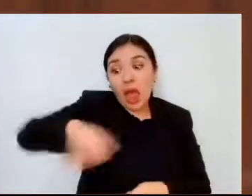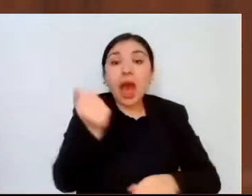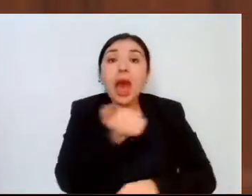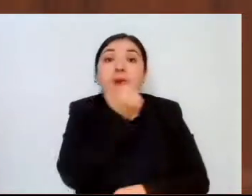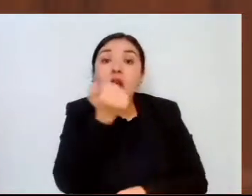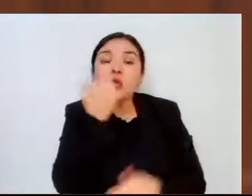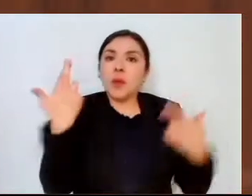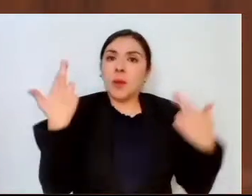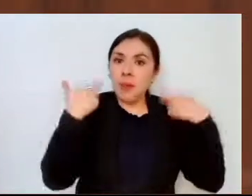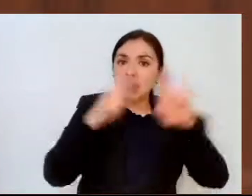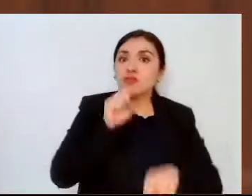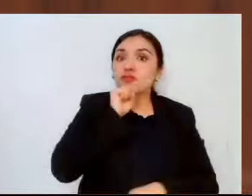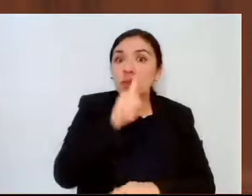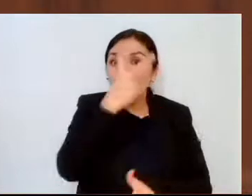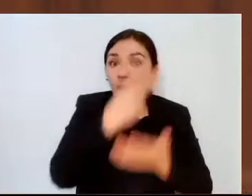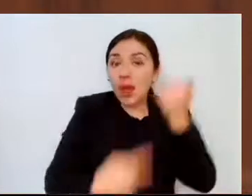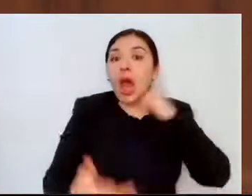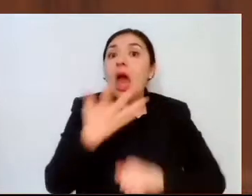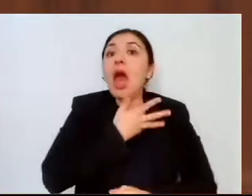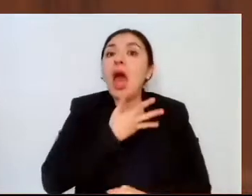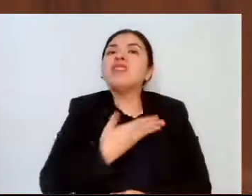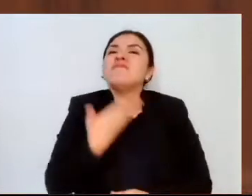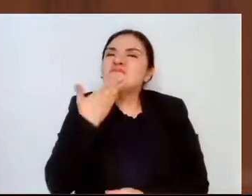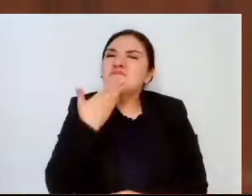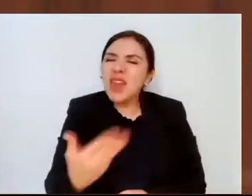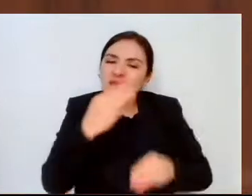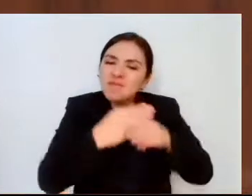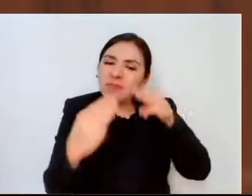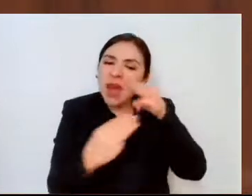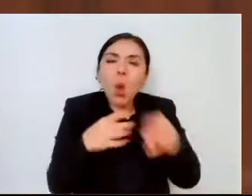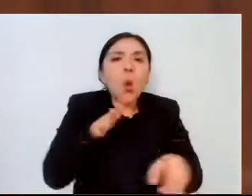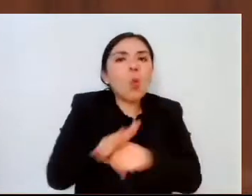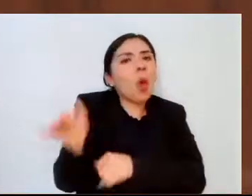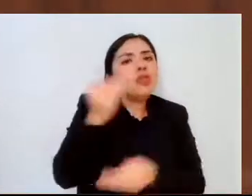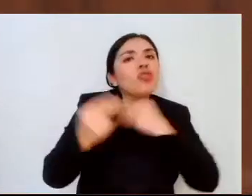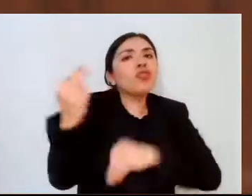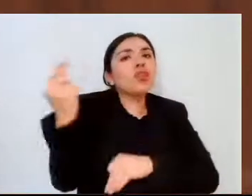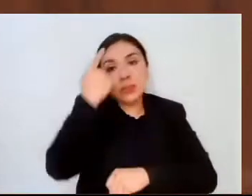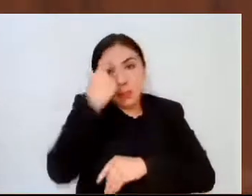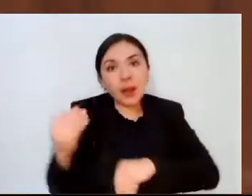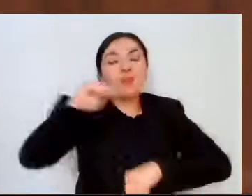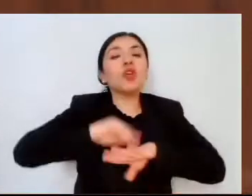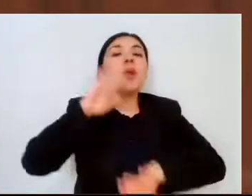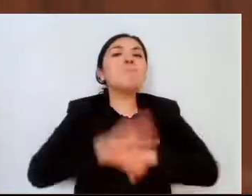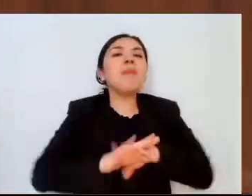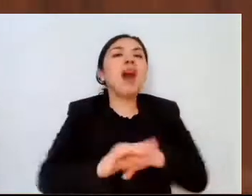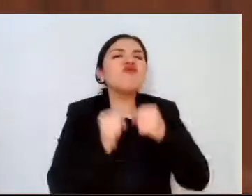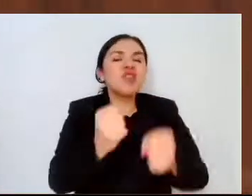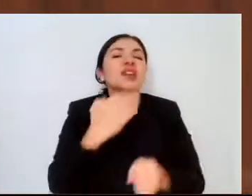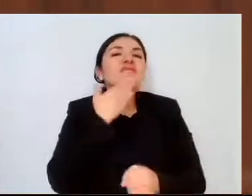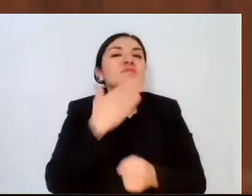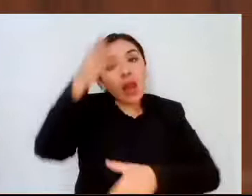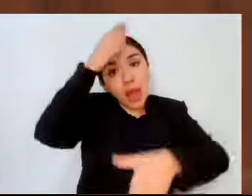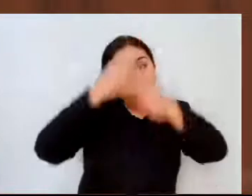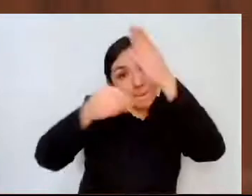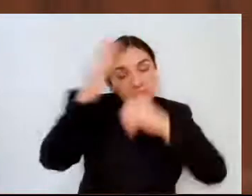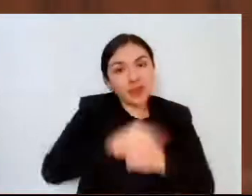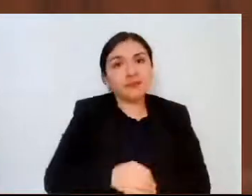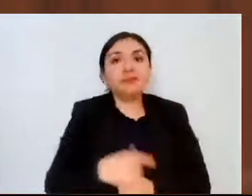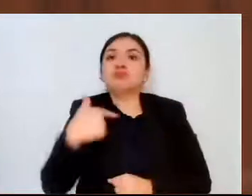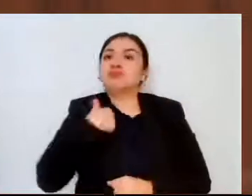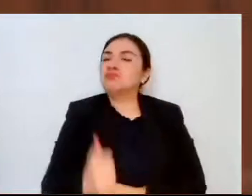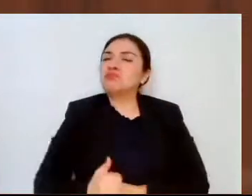docentes cuenten con las herramientas necesarias para fortalecer sus aprendizajes. Nuestra prioridad